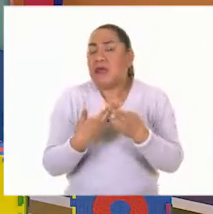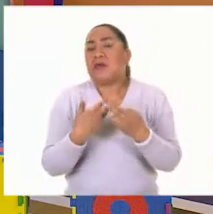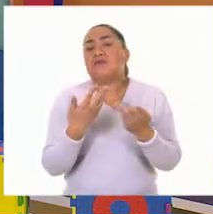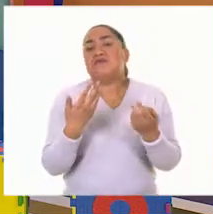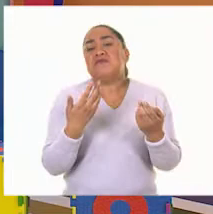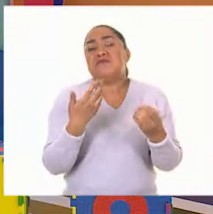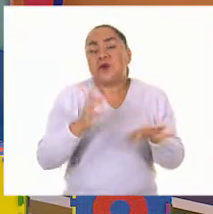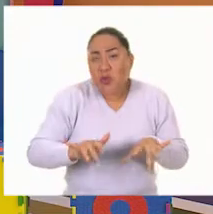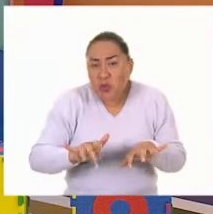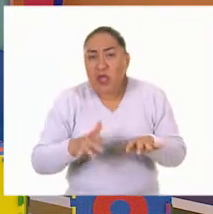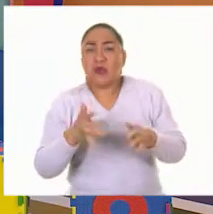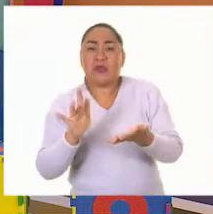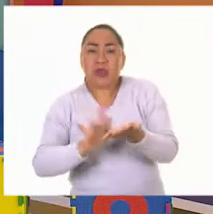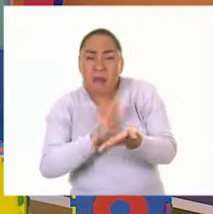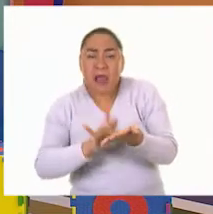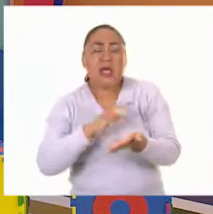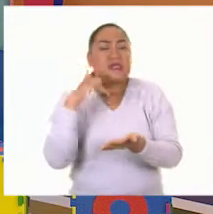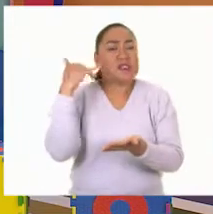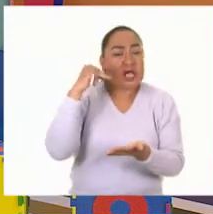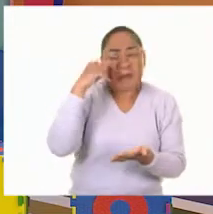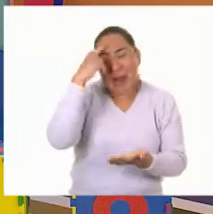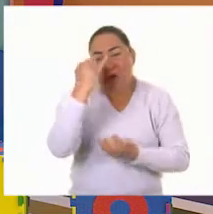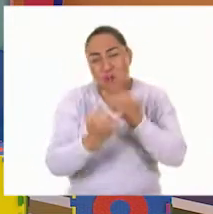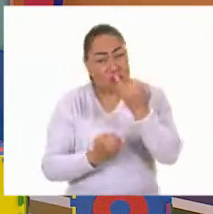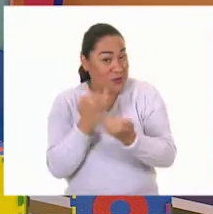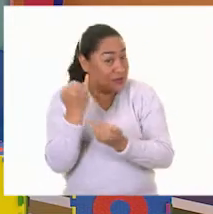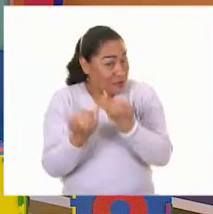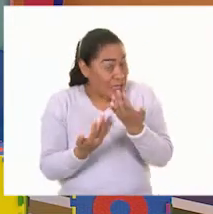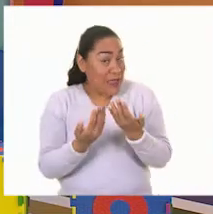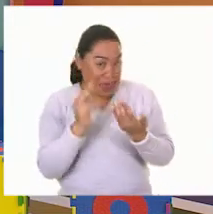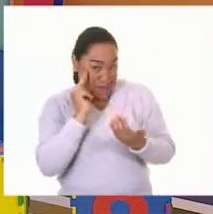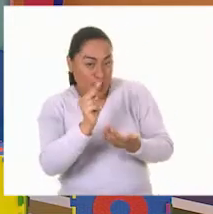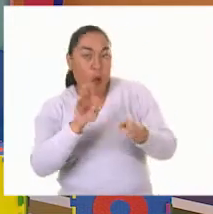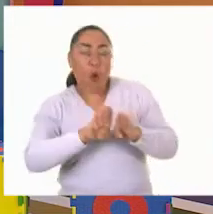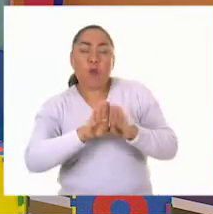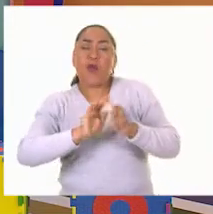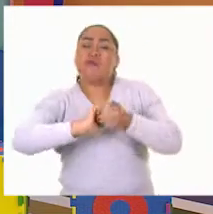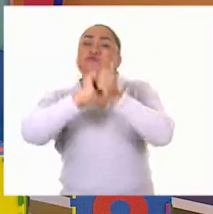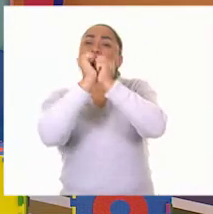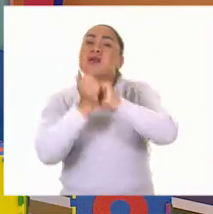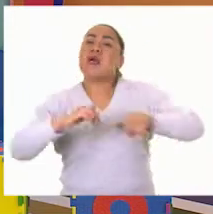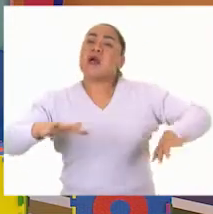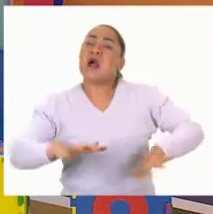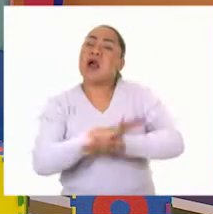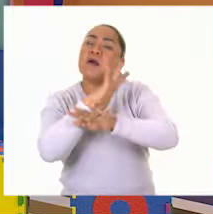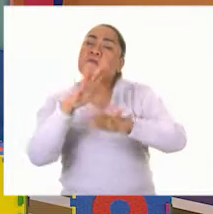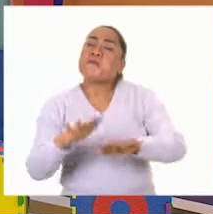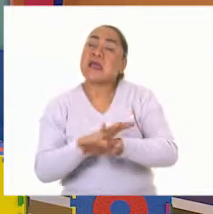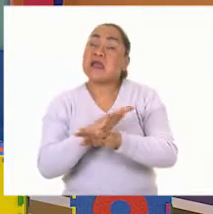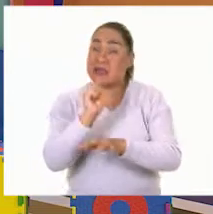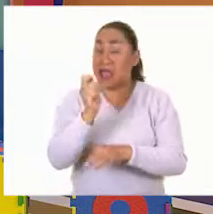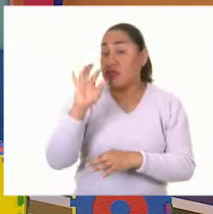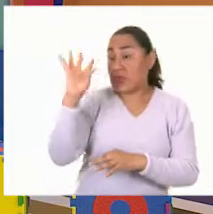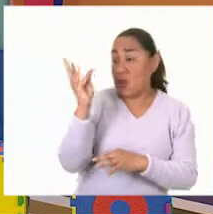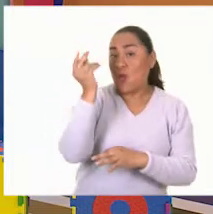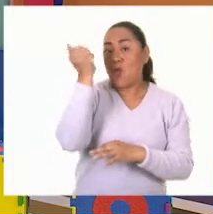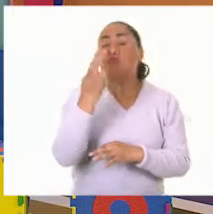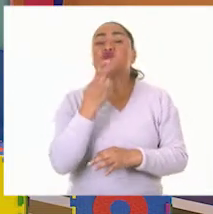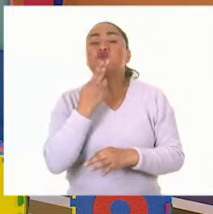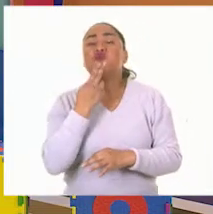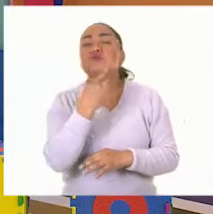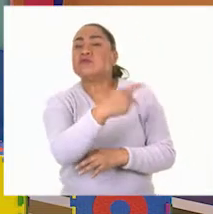puede estar jugando. Las circunstancias también han cambiado y la tecnología hace que nos divirtamos de diferente manera.